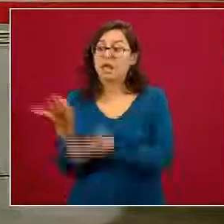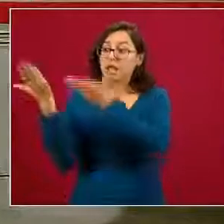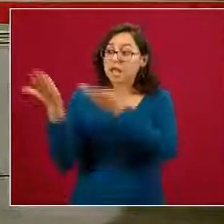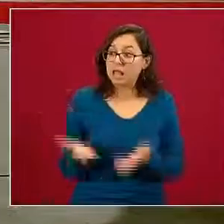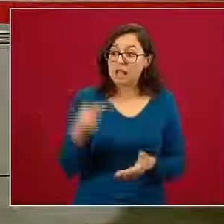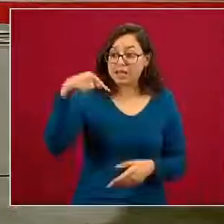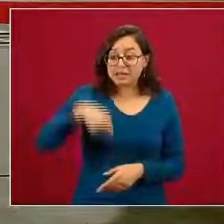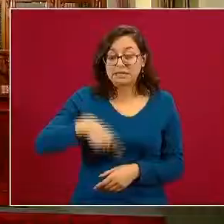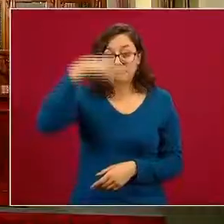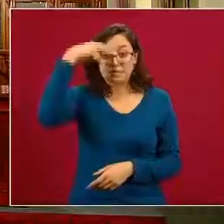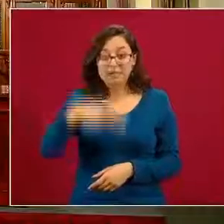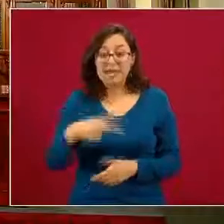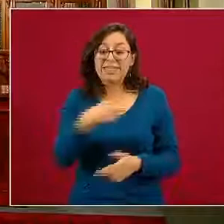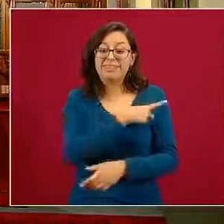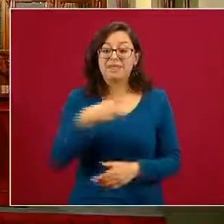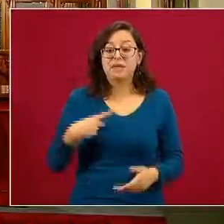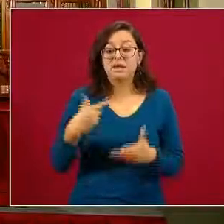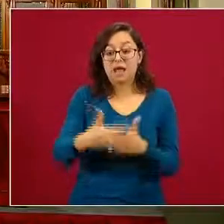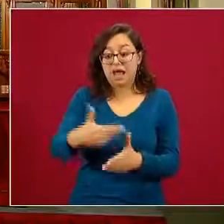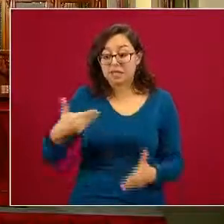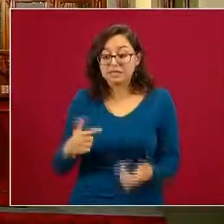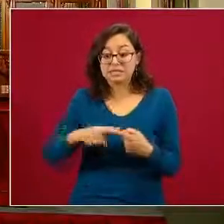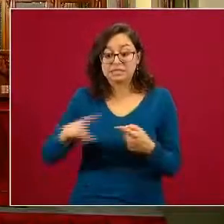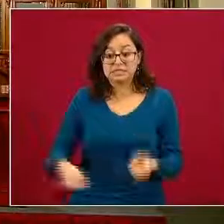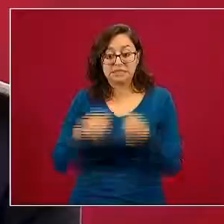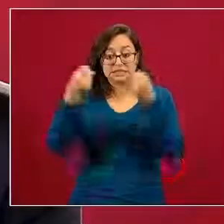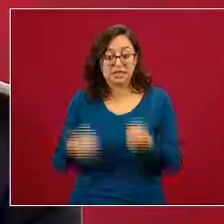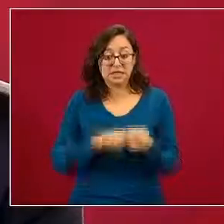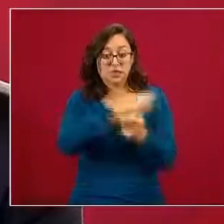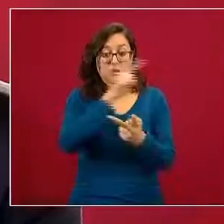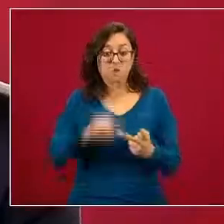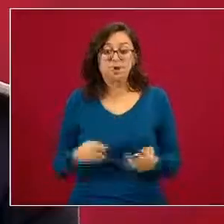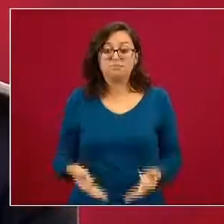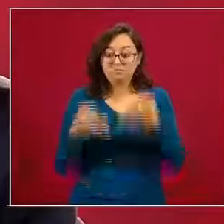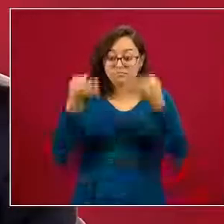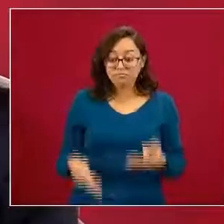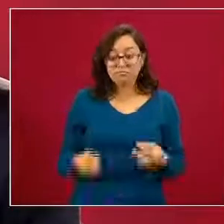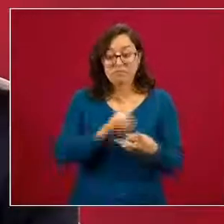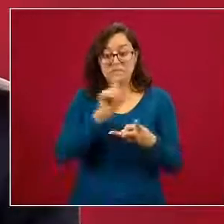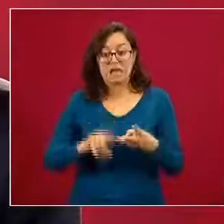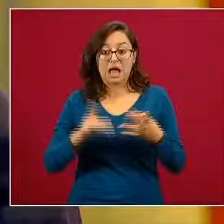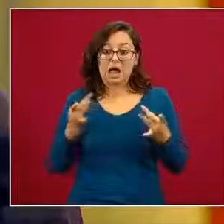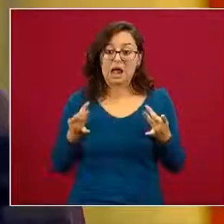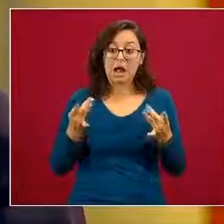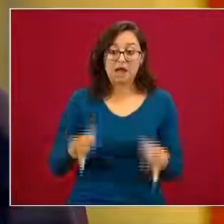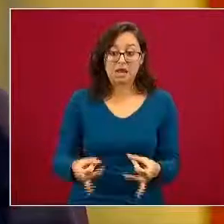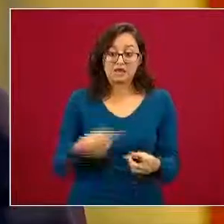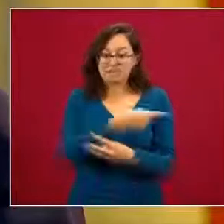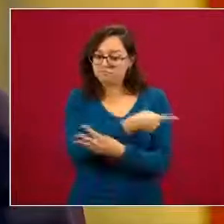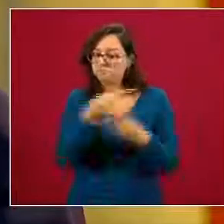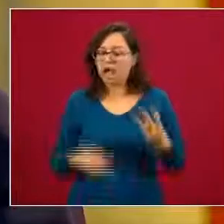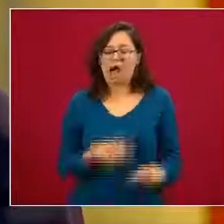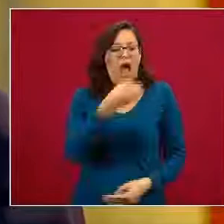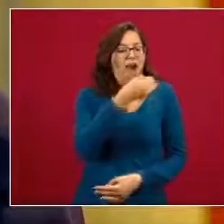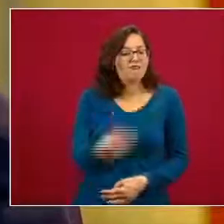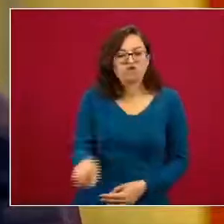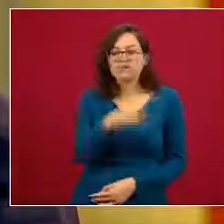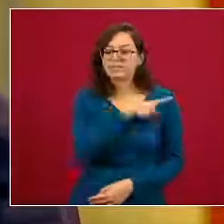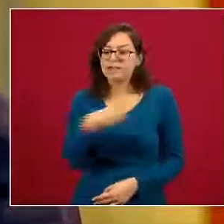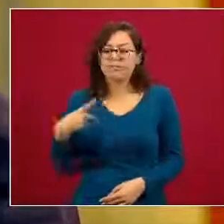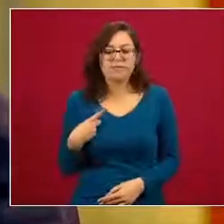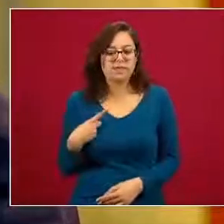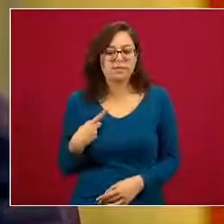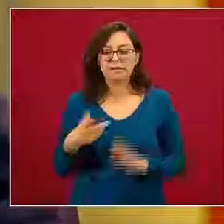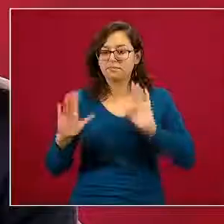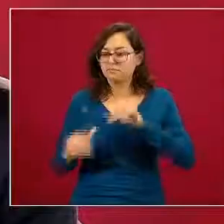tiene que haber demostrado ser segura eficaz y de calidad y estos son los requisitos indispensables de